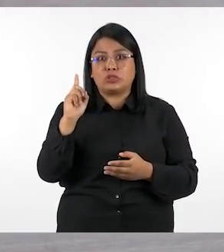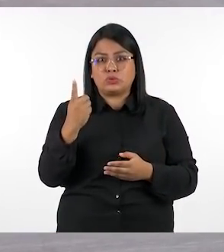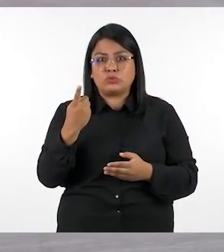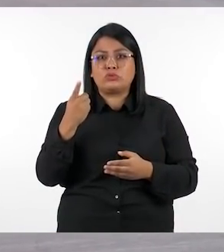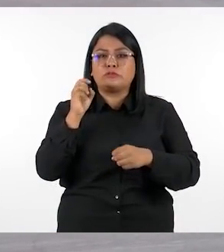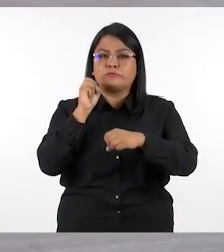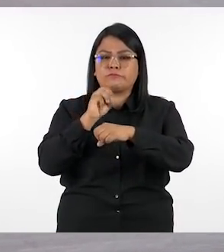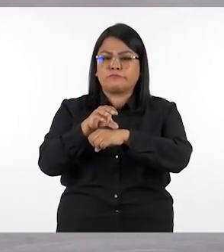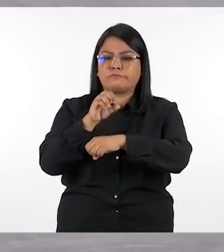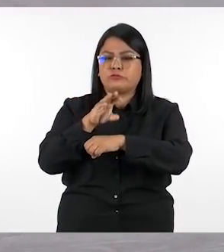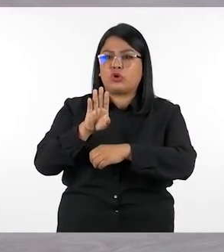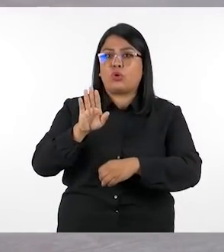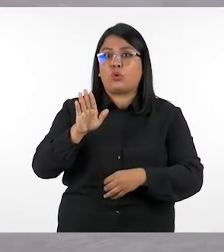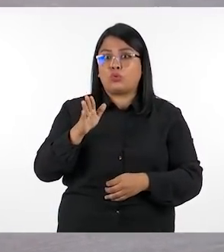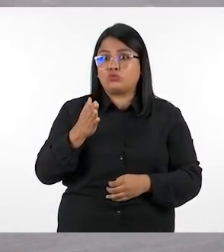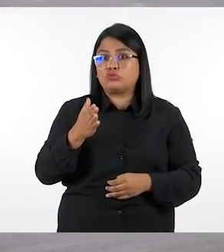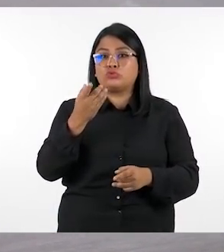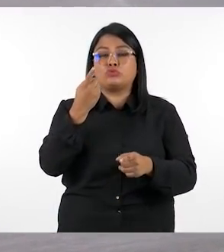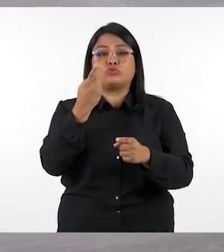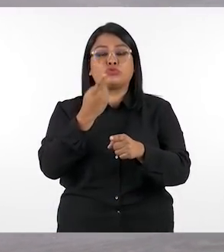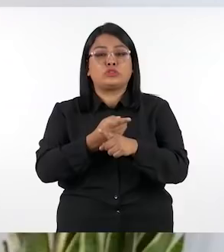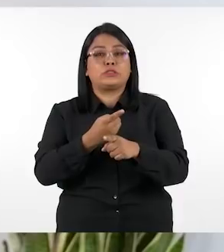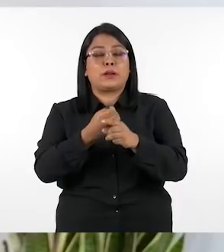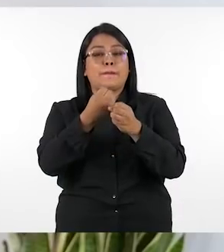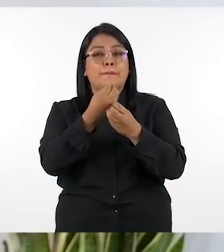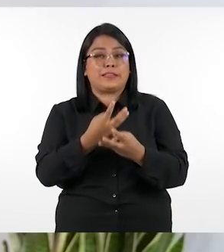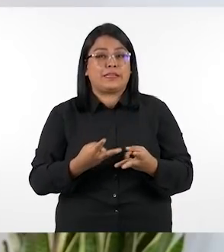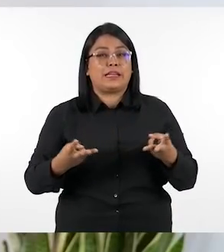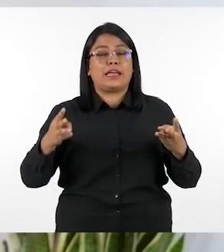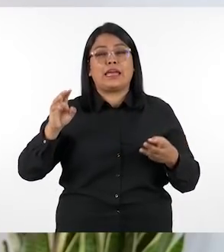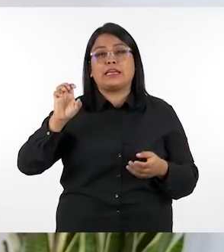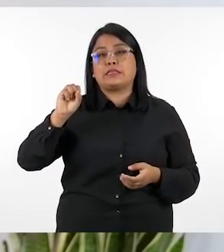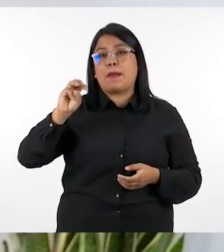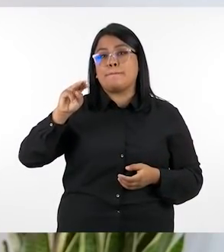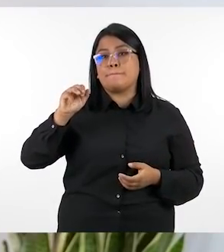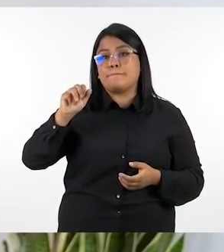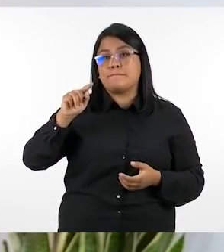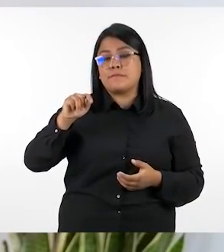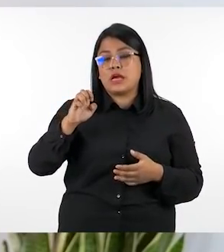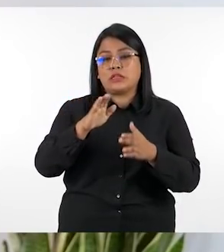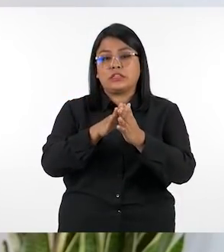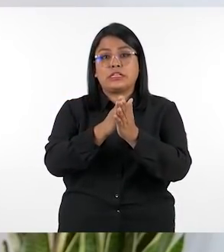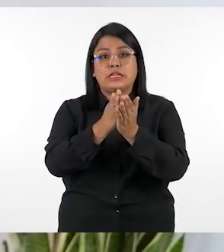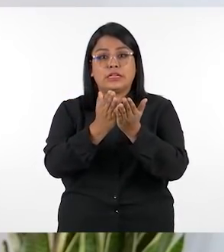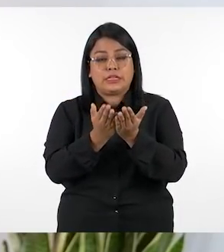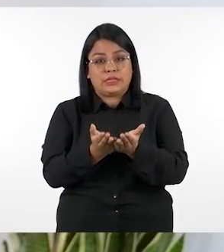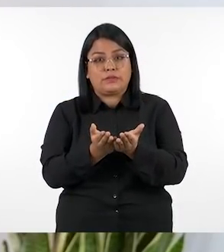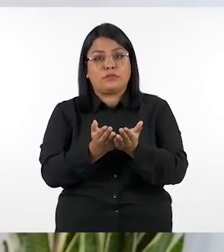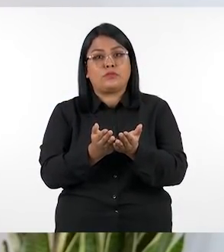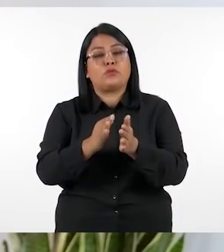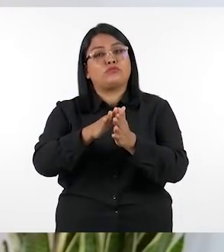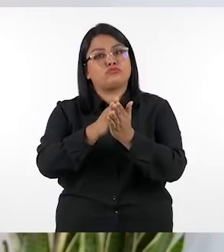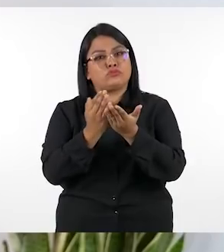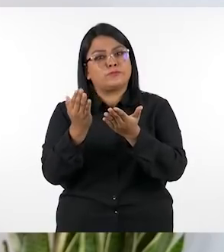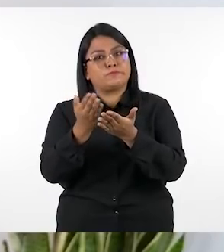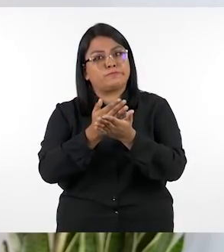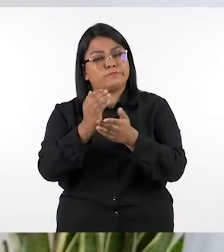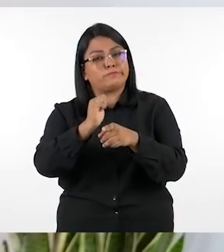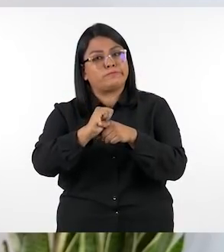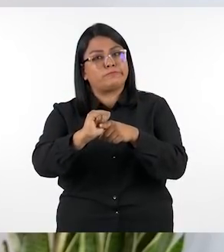segundo de ellos es orientar en el uso adecuado de los materiales es mate libro de texto